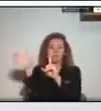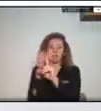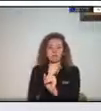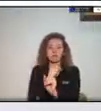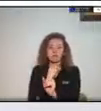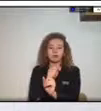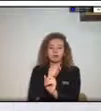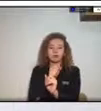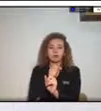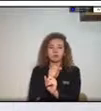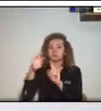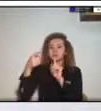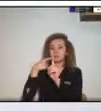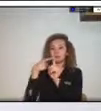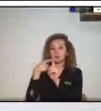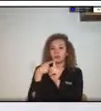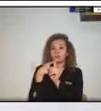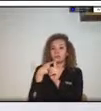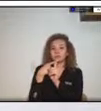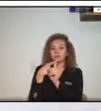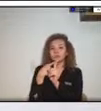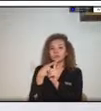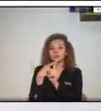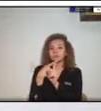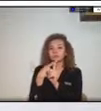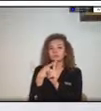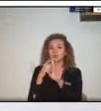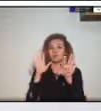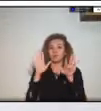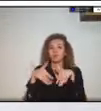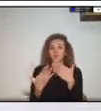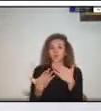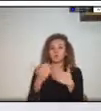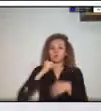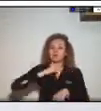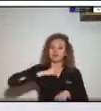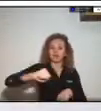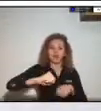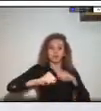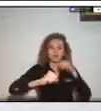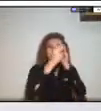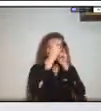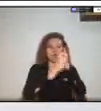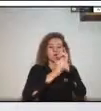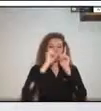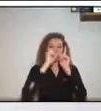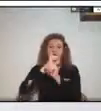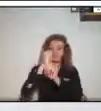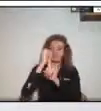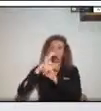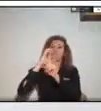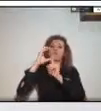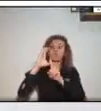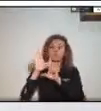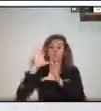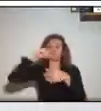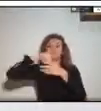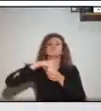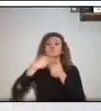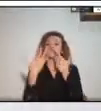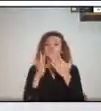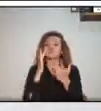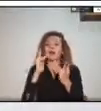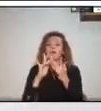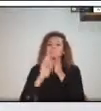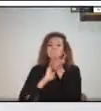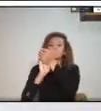esto de la incorporación de los derechos económicos sociales y culturales en la respuesta que por